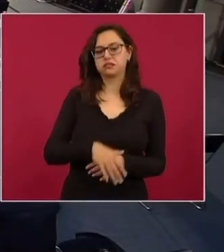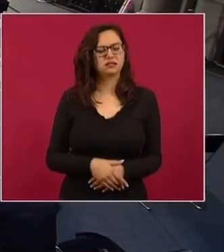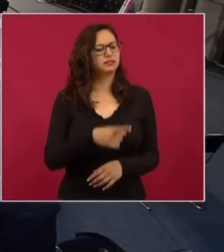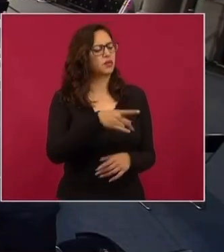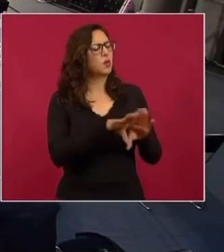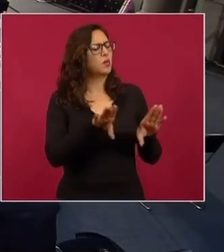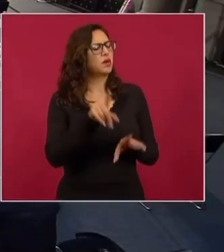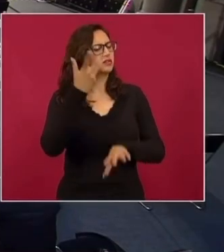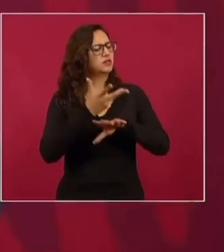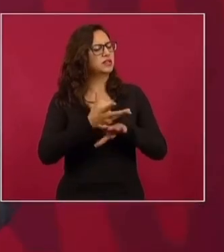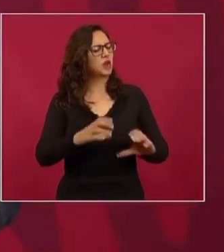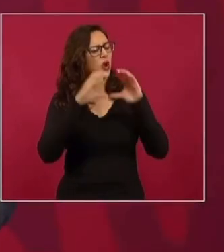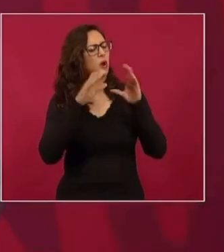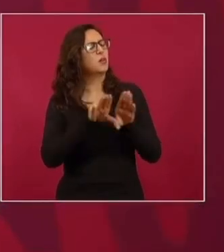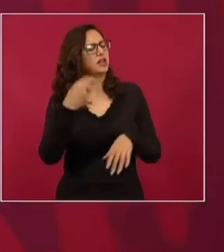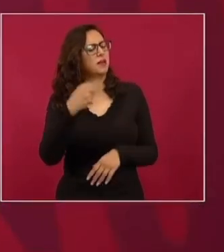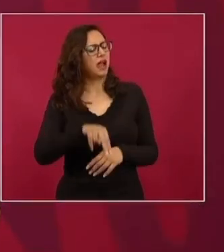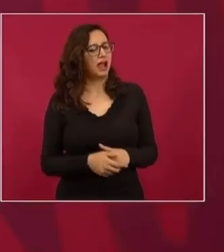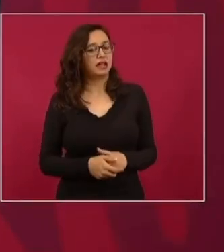llaman las tortas de Estados Unidos?